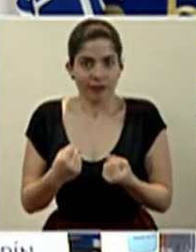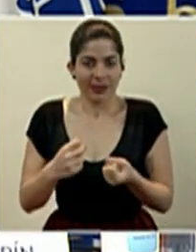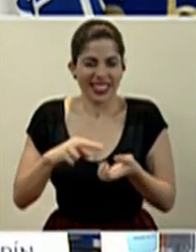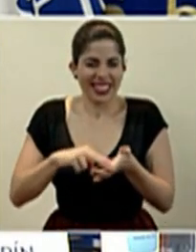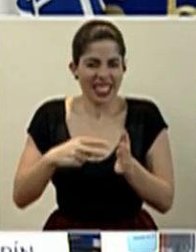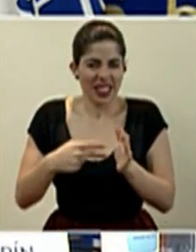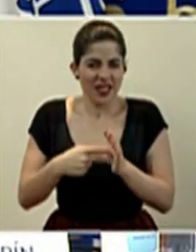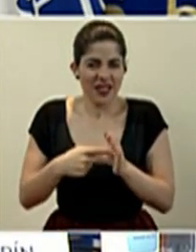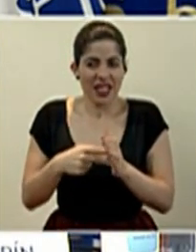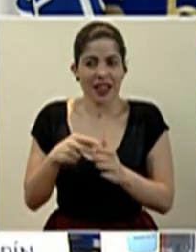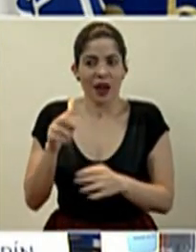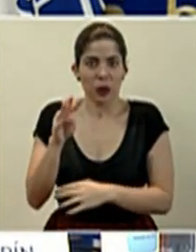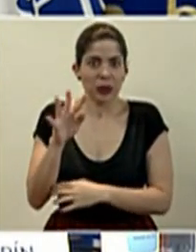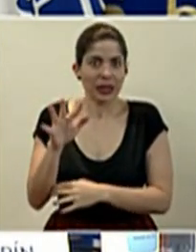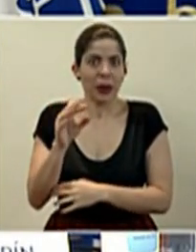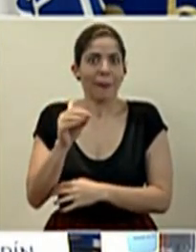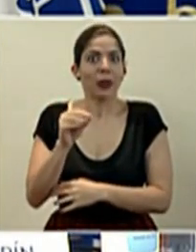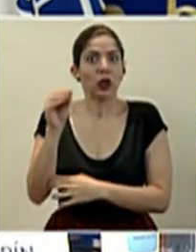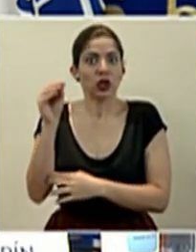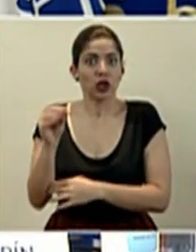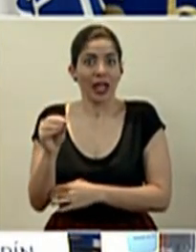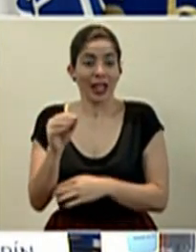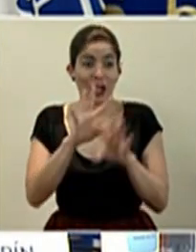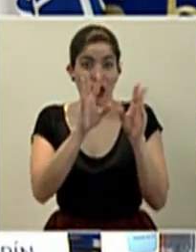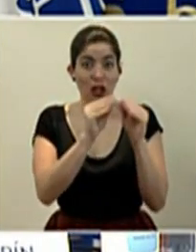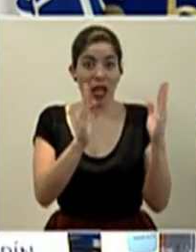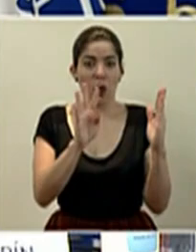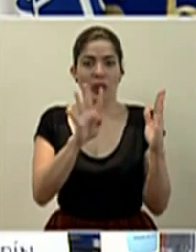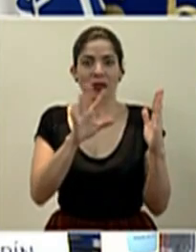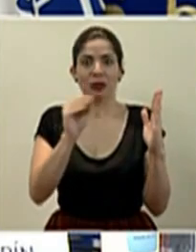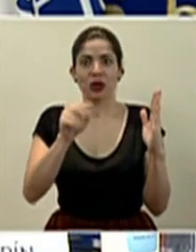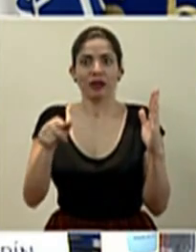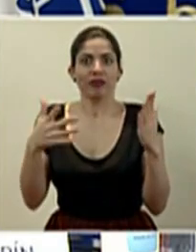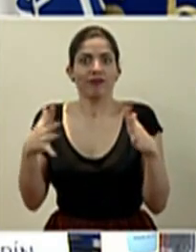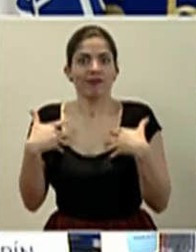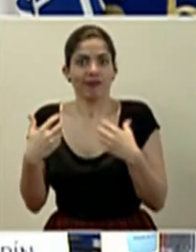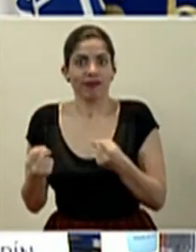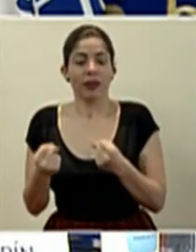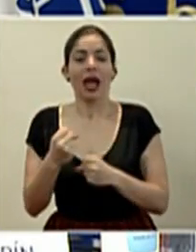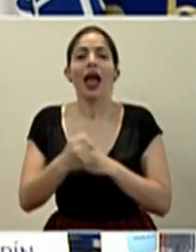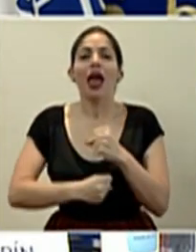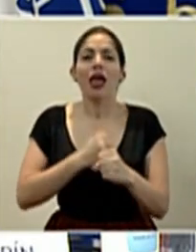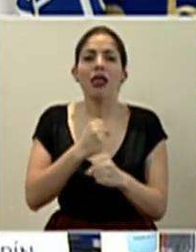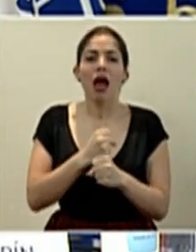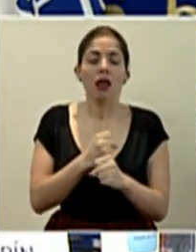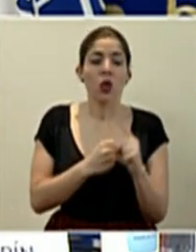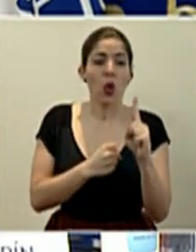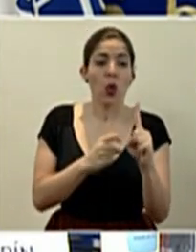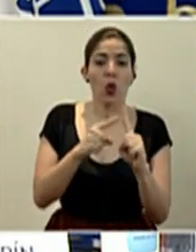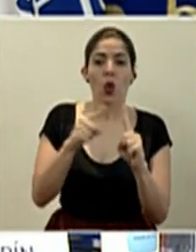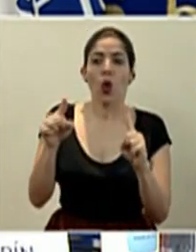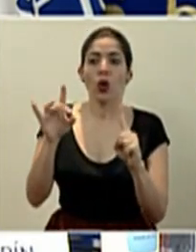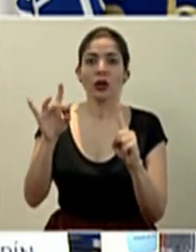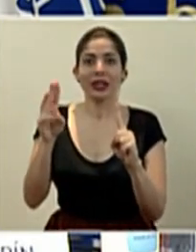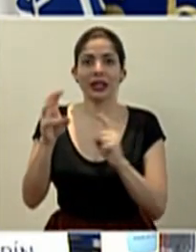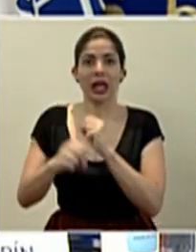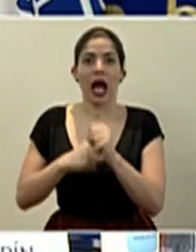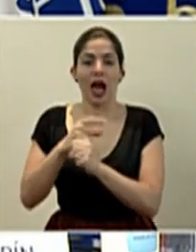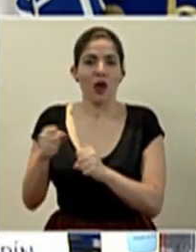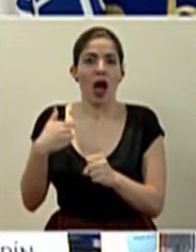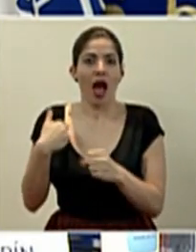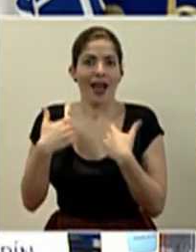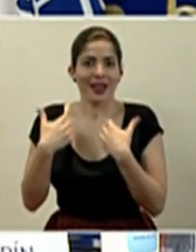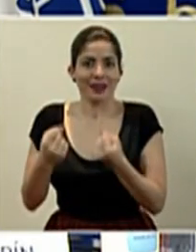al 45 por ciento del total. El rango de edad es de 1 a los 86 años, de los cuales